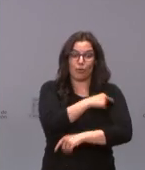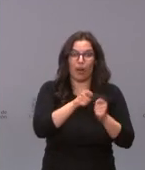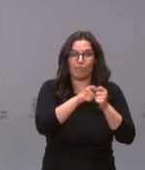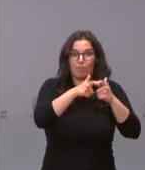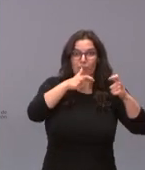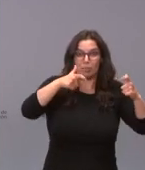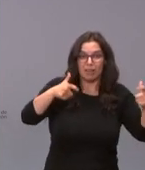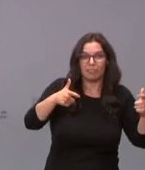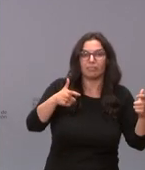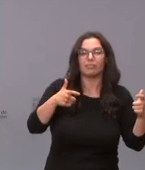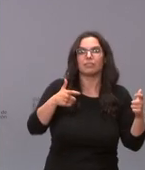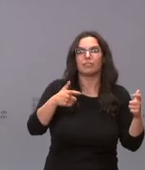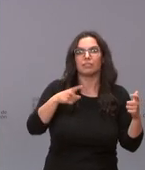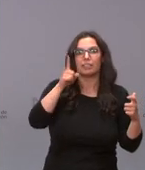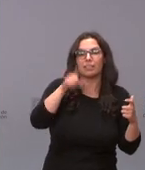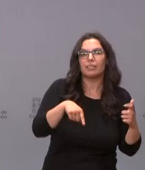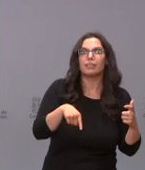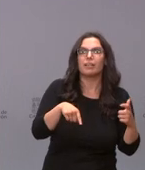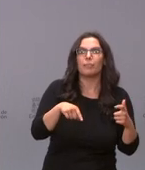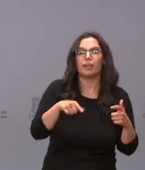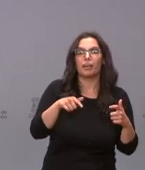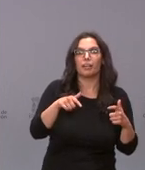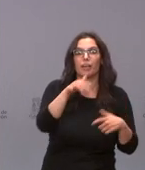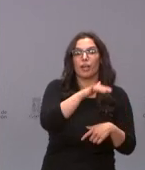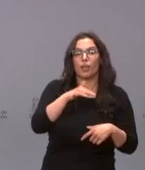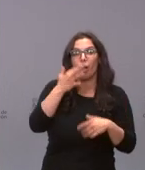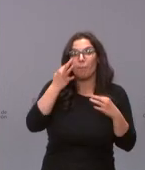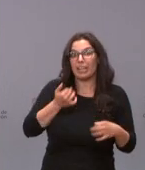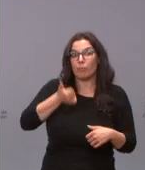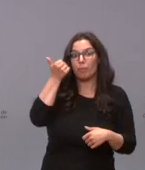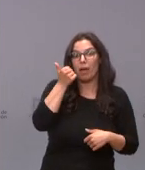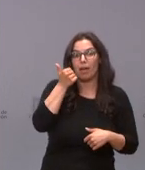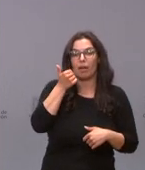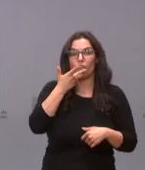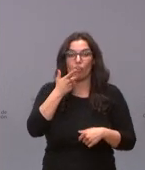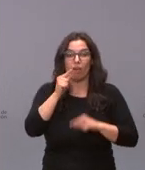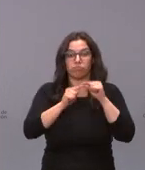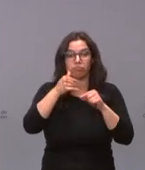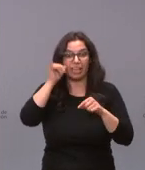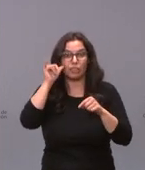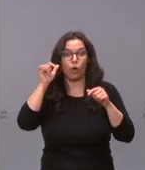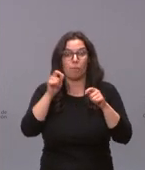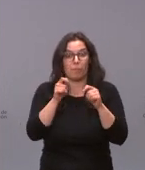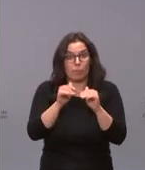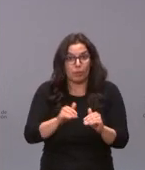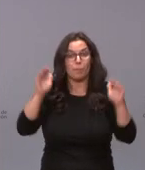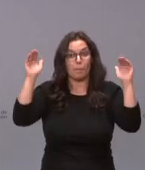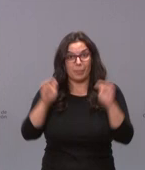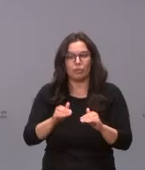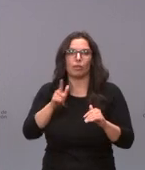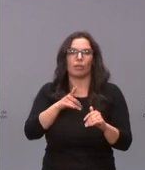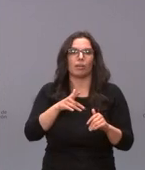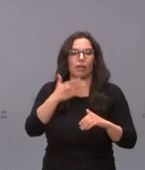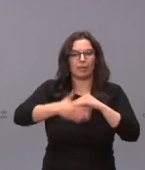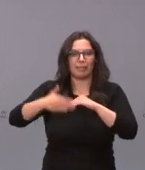conocemos más de los sitios donde es más peligroso y de cómo se transmite el riesgo pues vamos eliminando